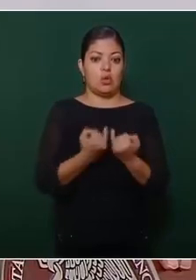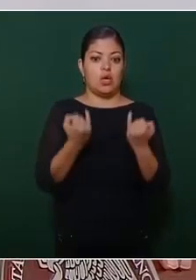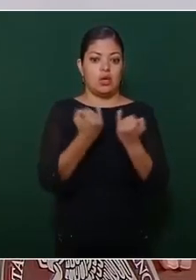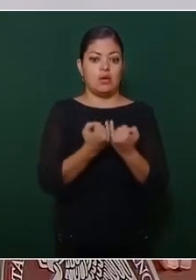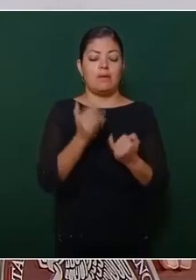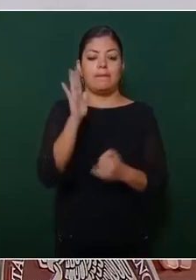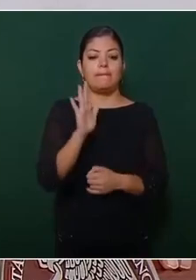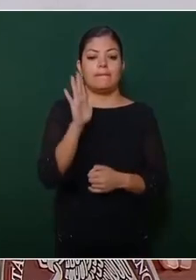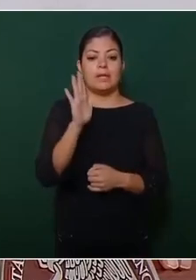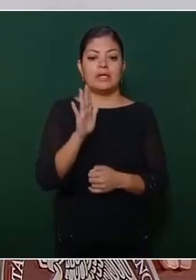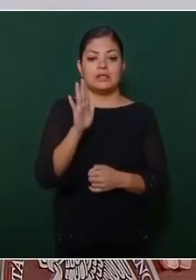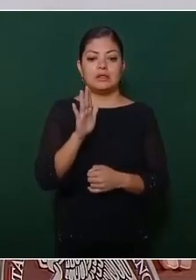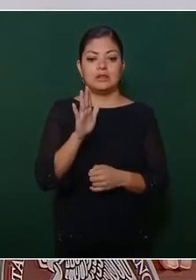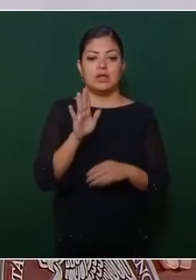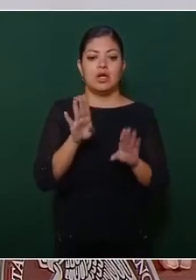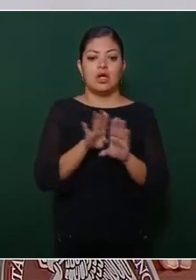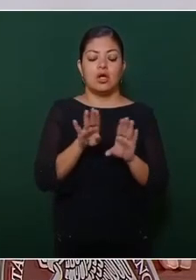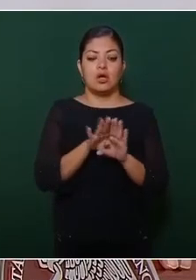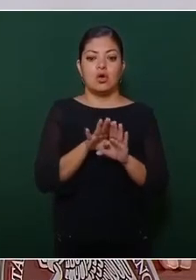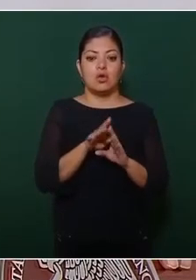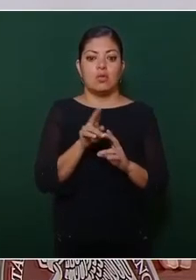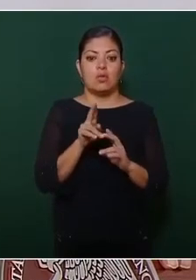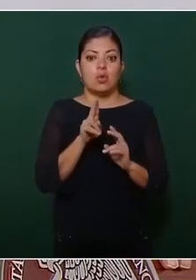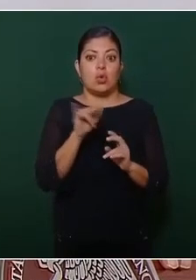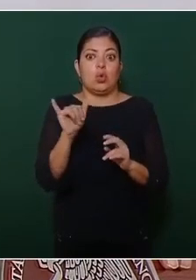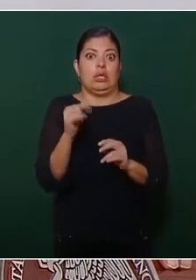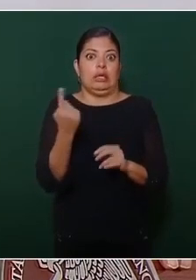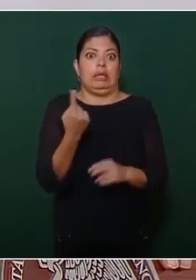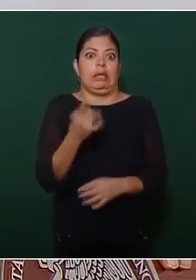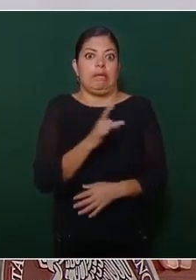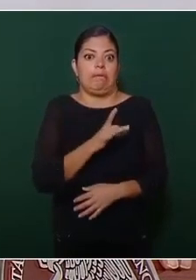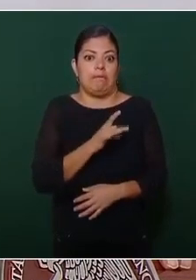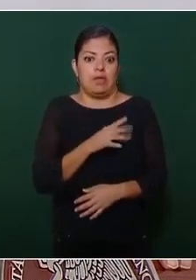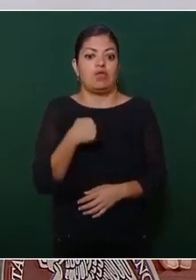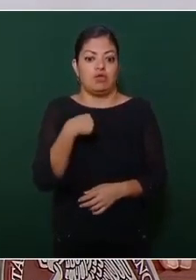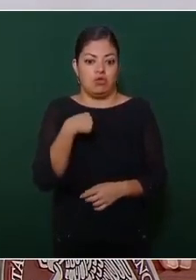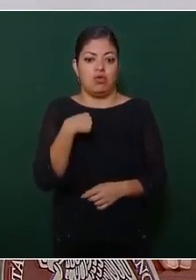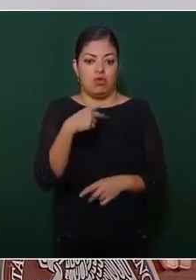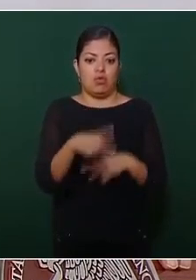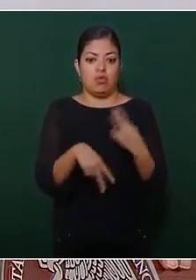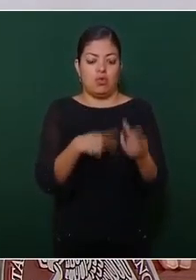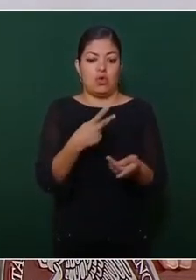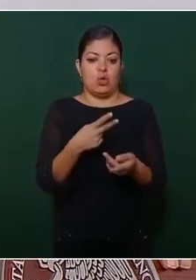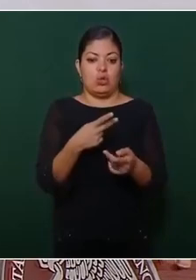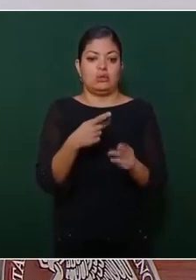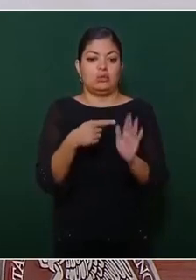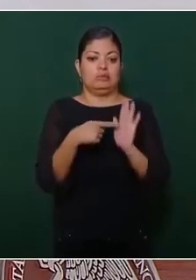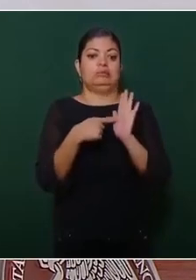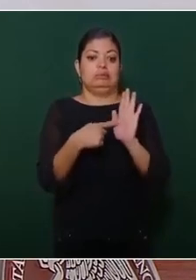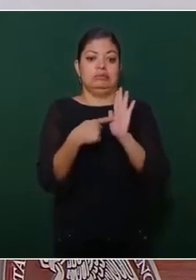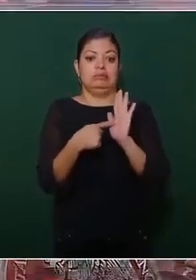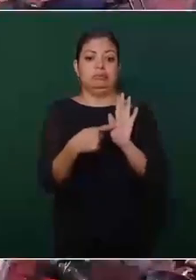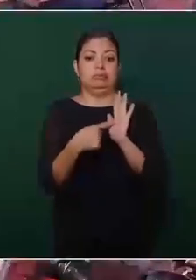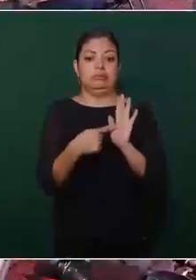está como el uy qué miedo de Chicoche. Se los voy a estar recetando.